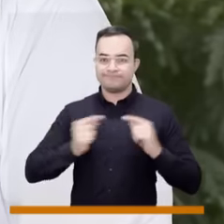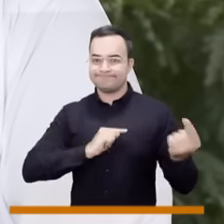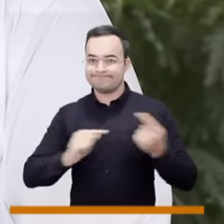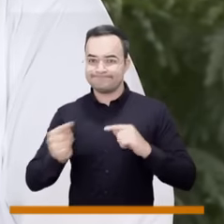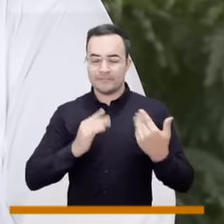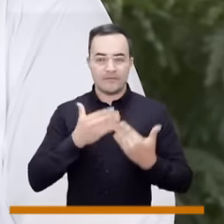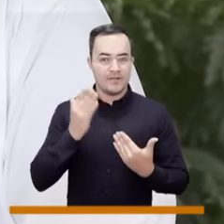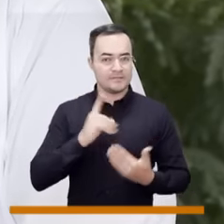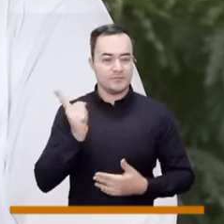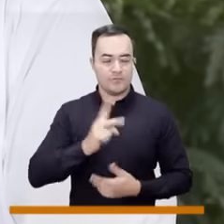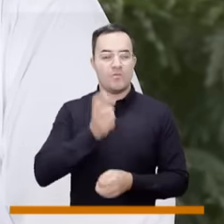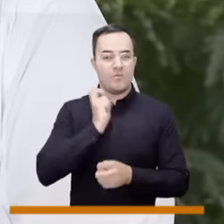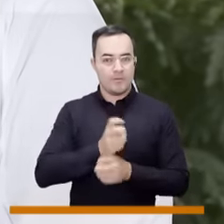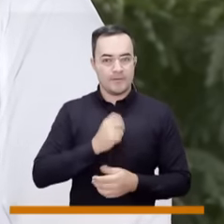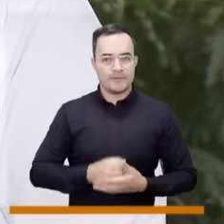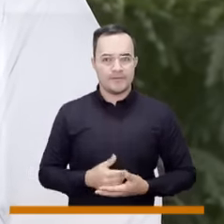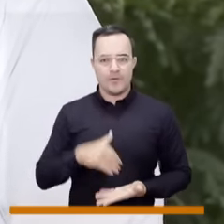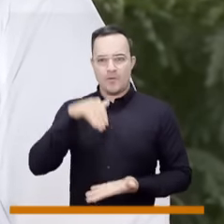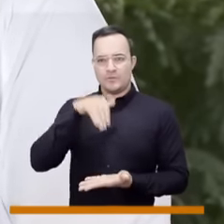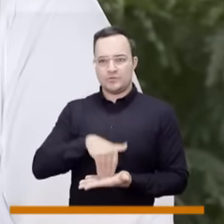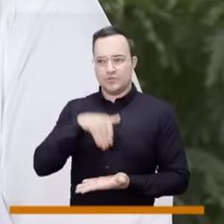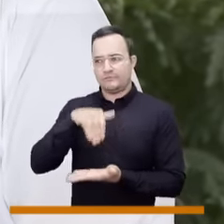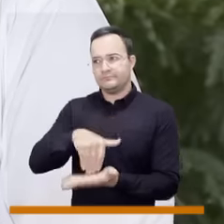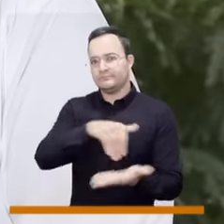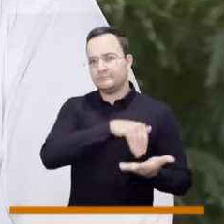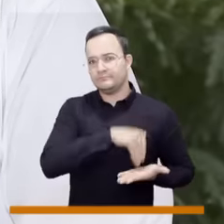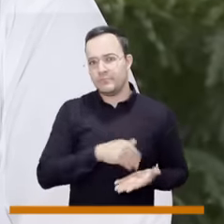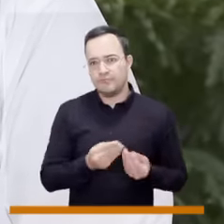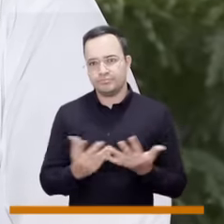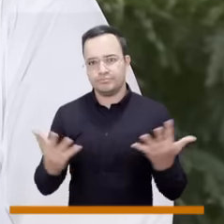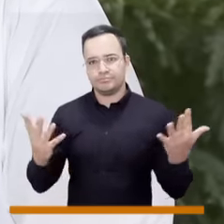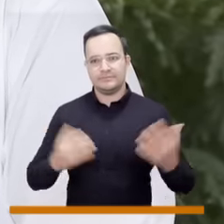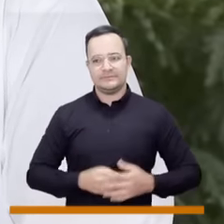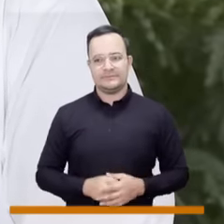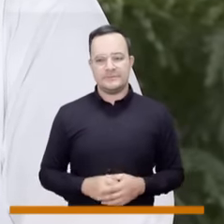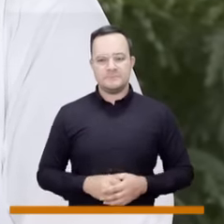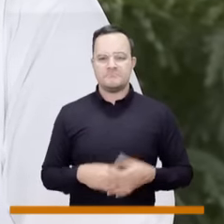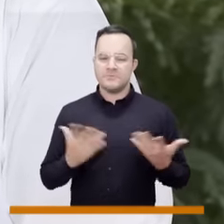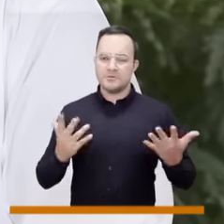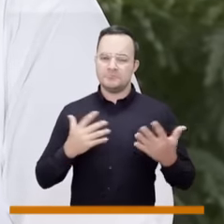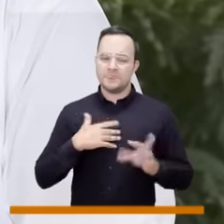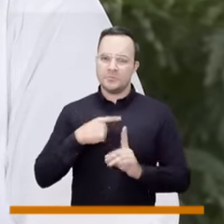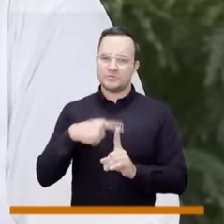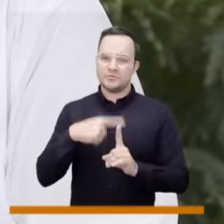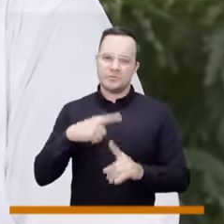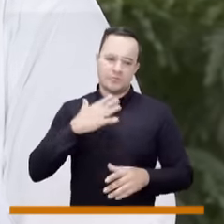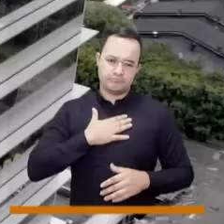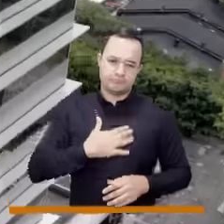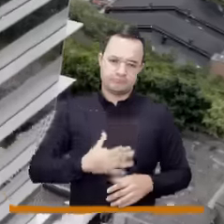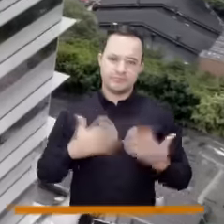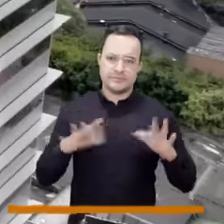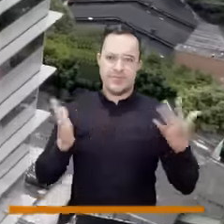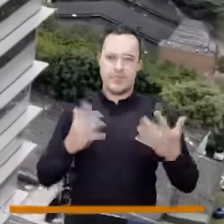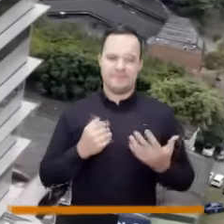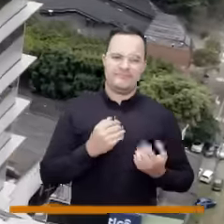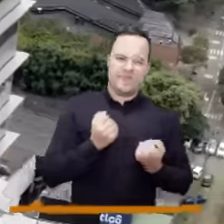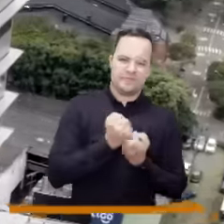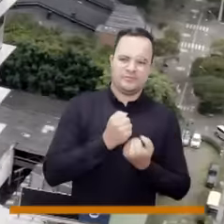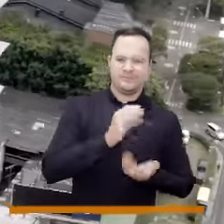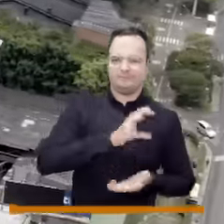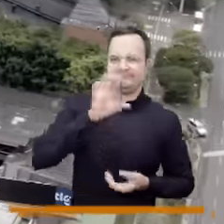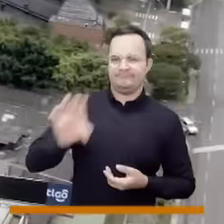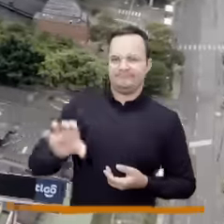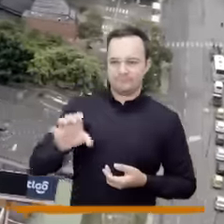difícil porque son muchas las posturas, pues tenemos una ventaja y es que se va a dar esa capitalización para la